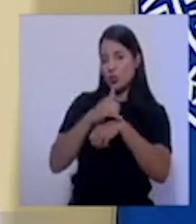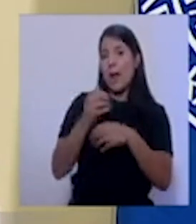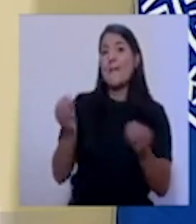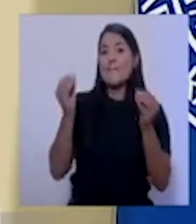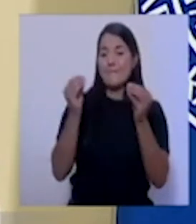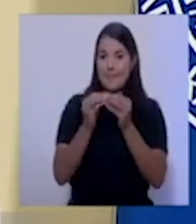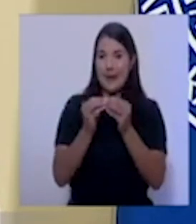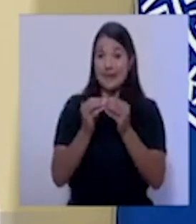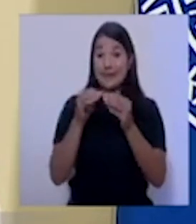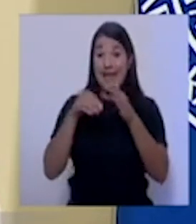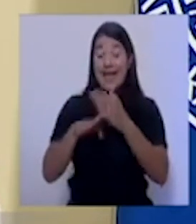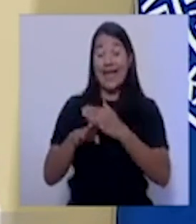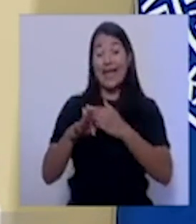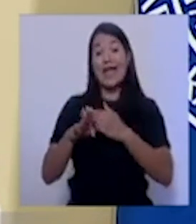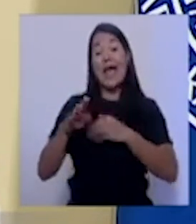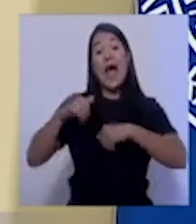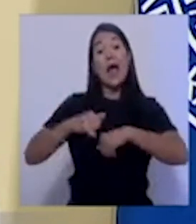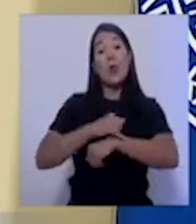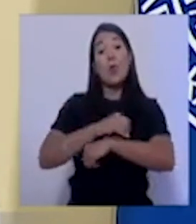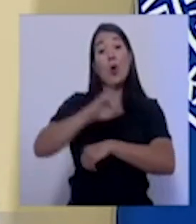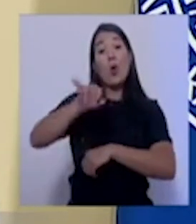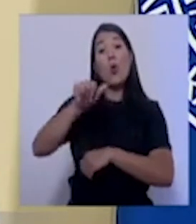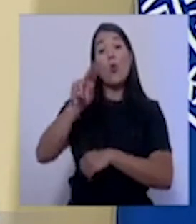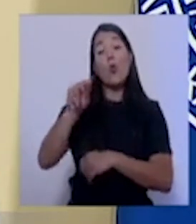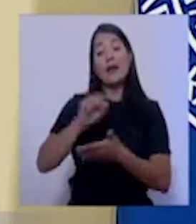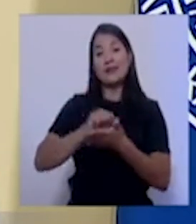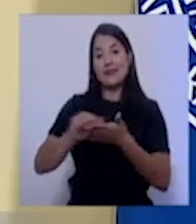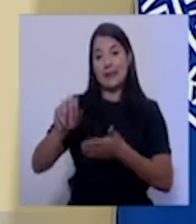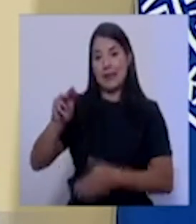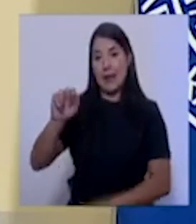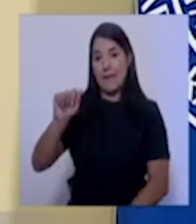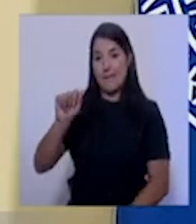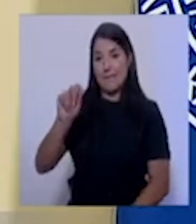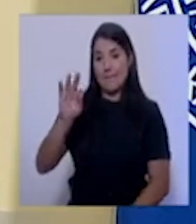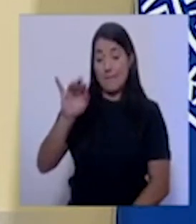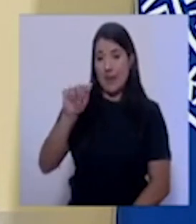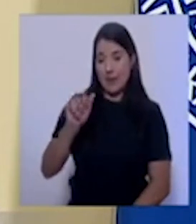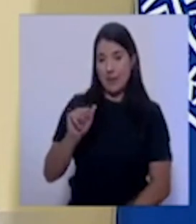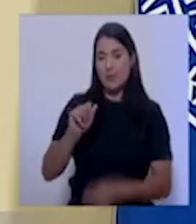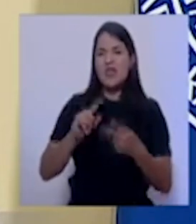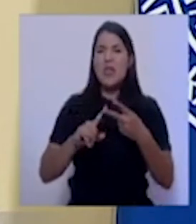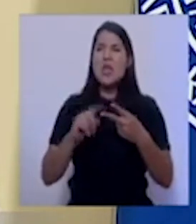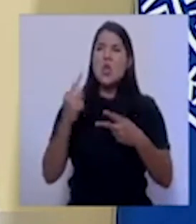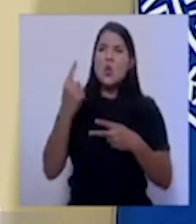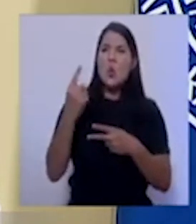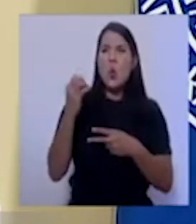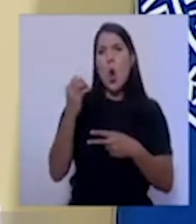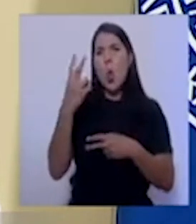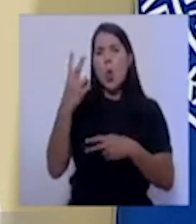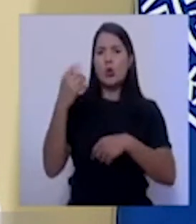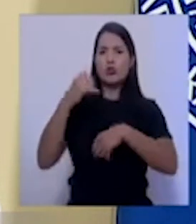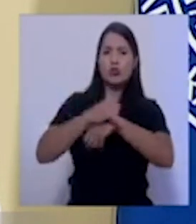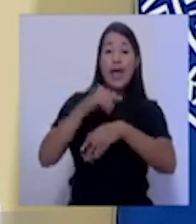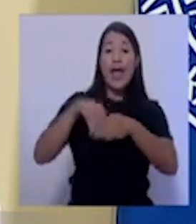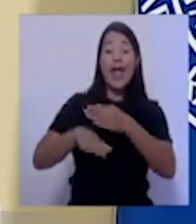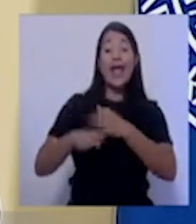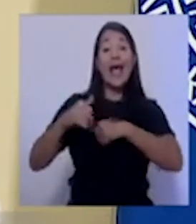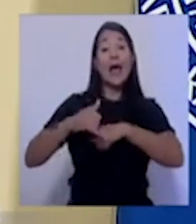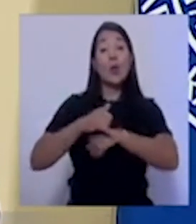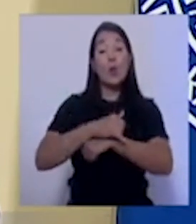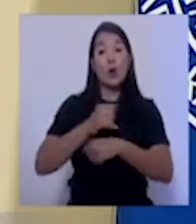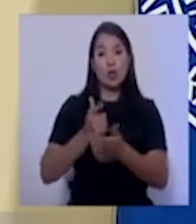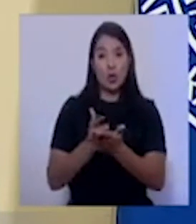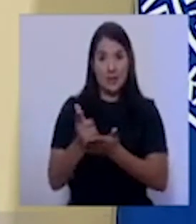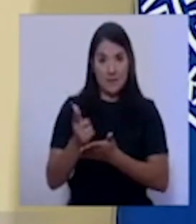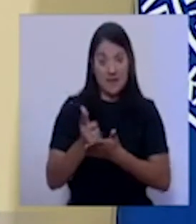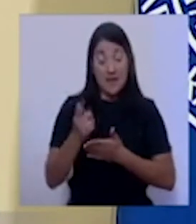en Juan Santa María y uno o dos vuelos en el aeropuerto de Liberia para comenzar. Los requisitos